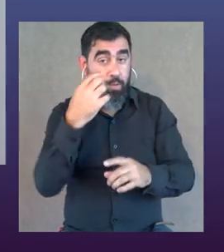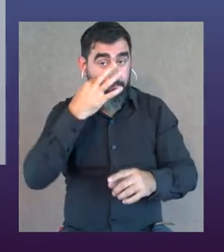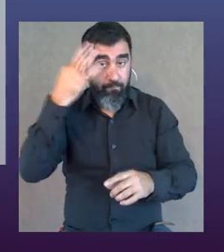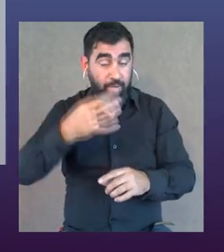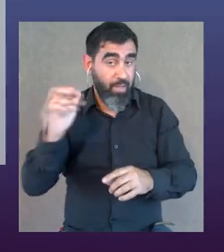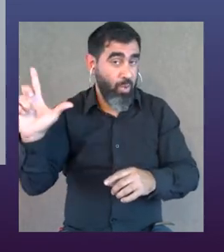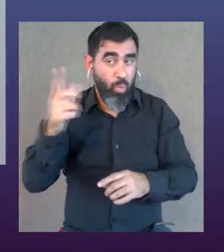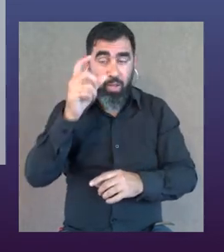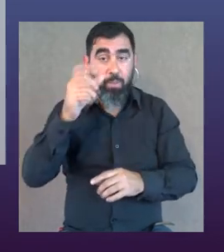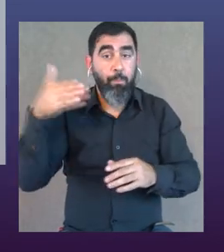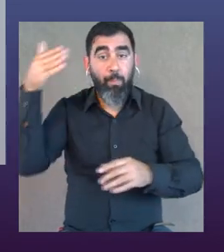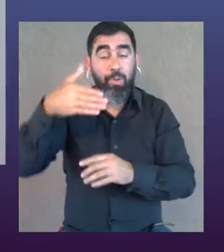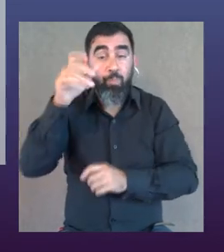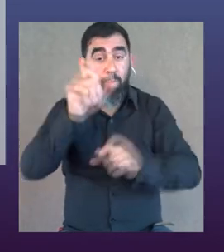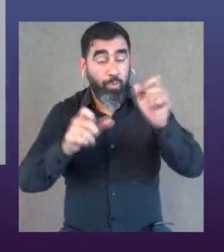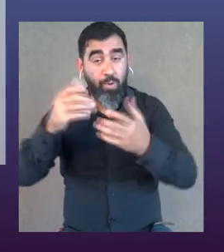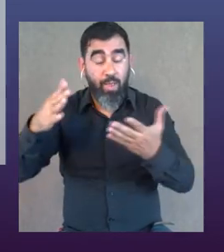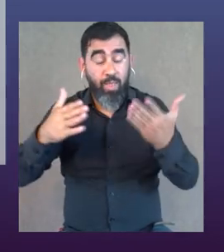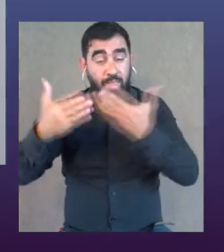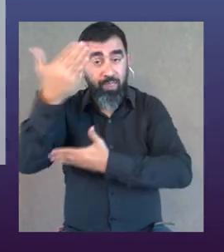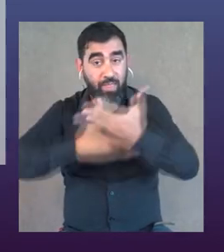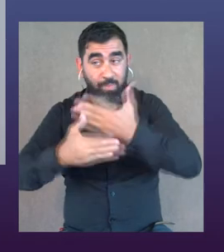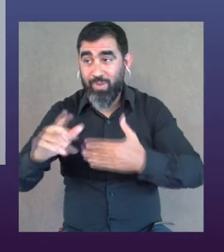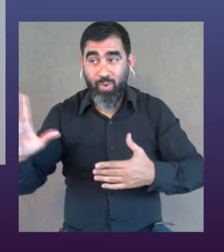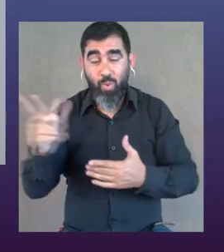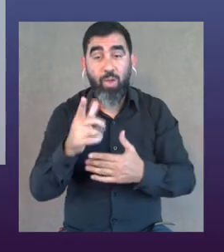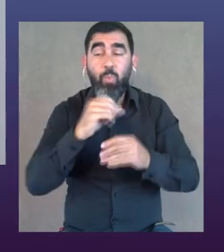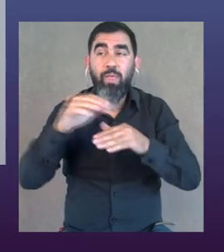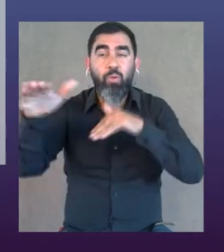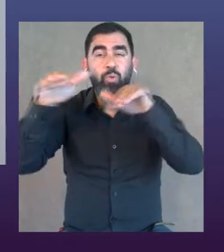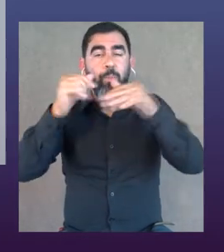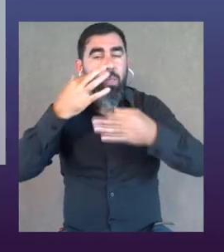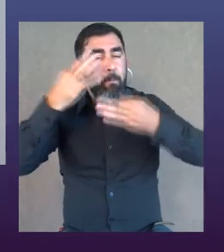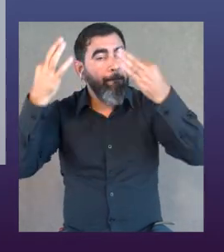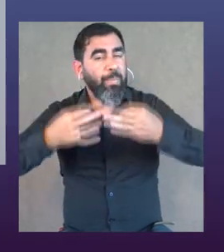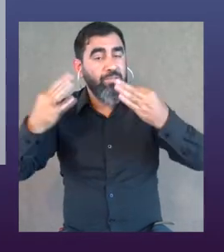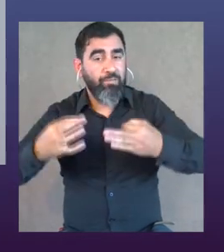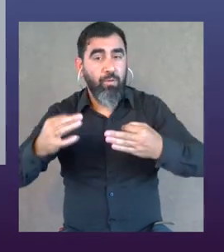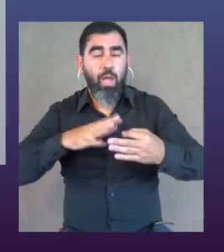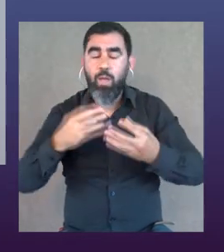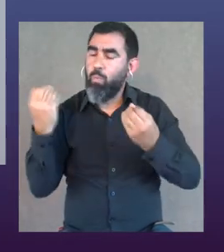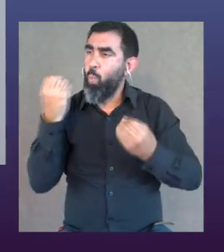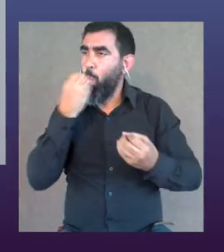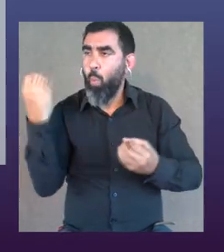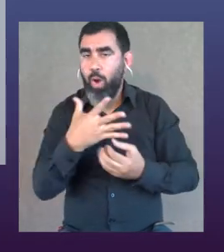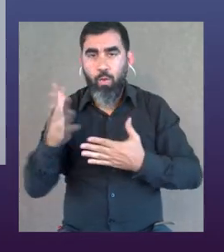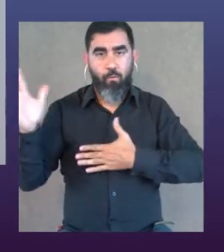espectáculo tiene personas en situación de discapacidad, bueno, en cabeza una convocatoria específica, acá hay excelentes